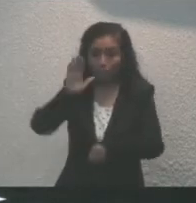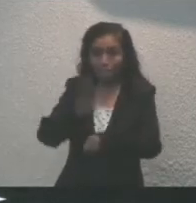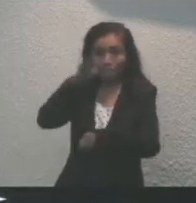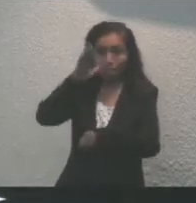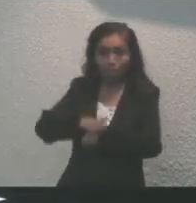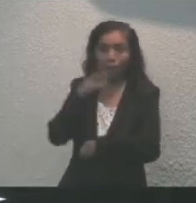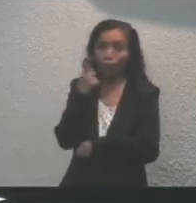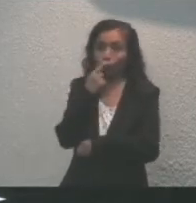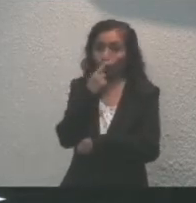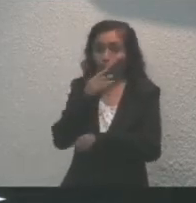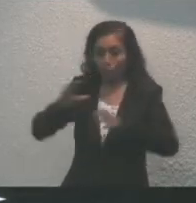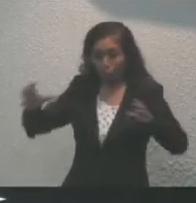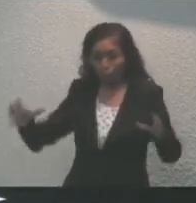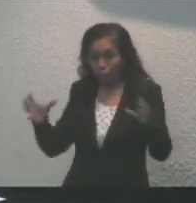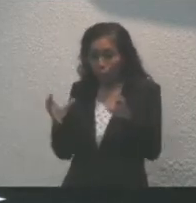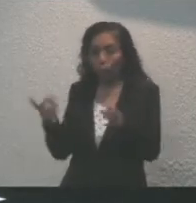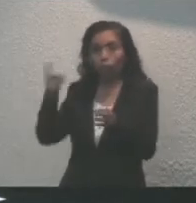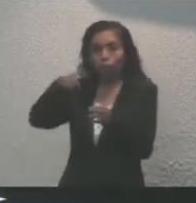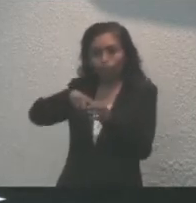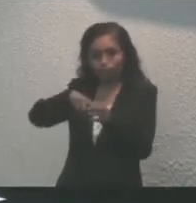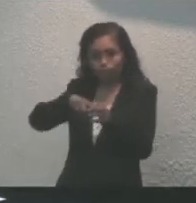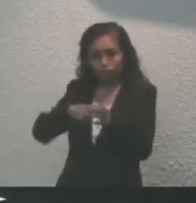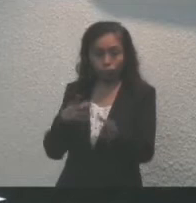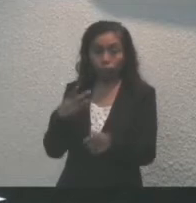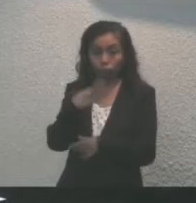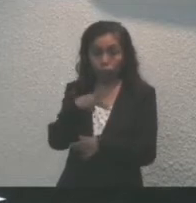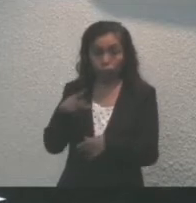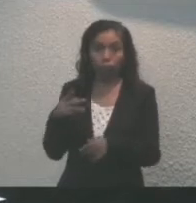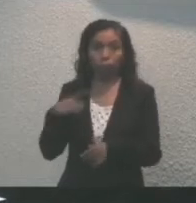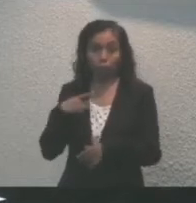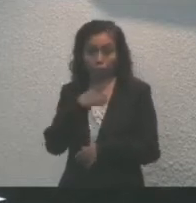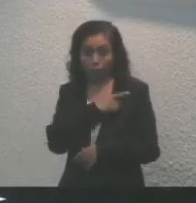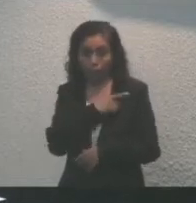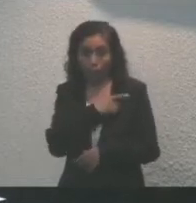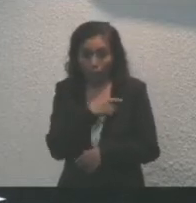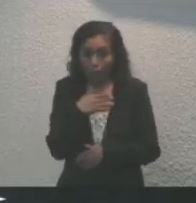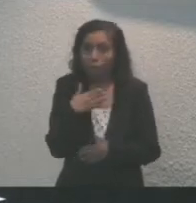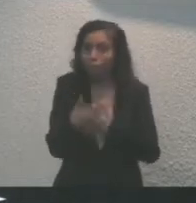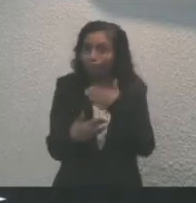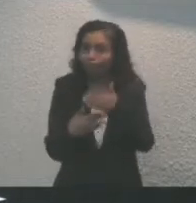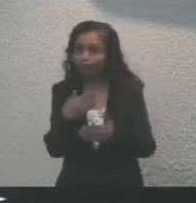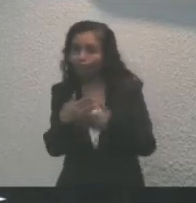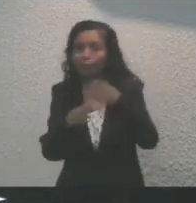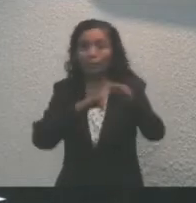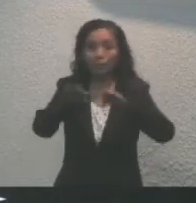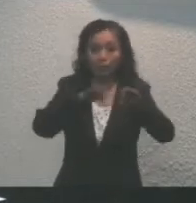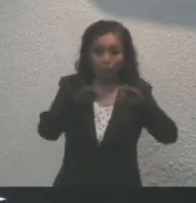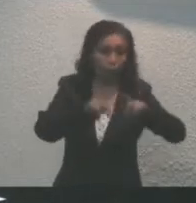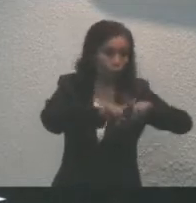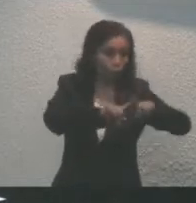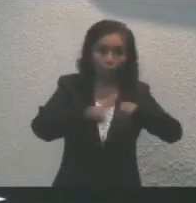deber con integridad. El proceso de trabajo en todas las corporaciones,